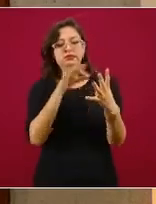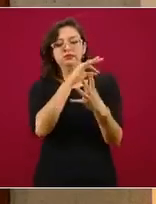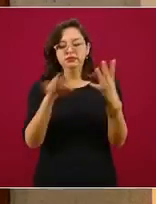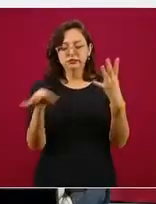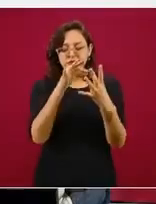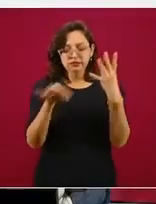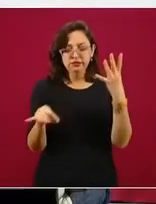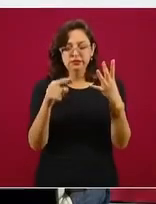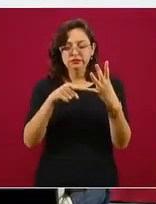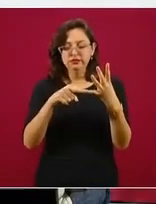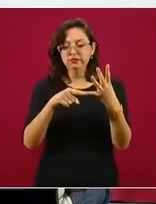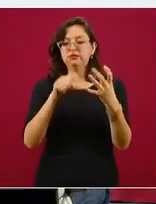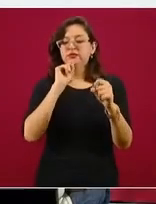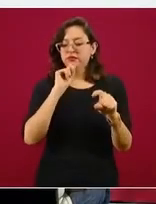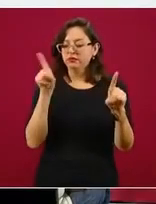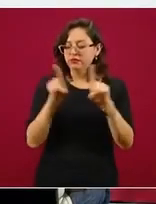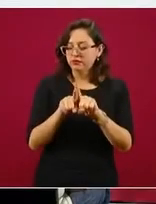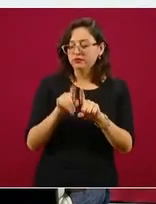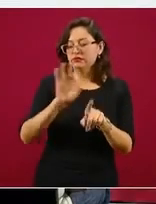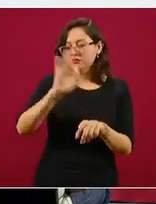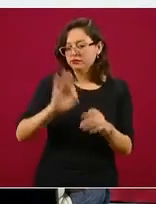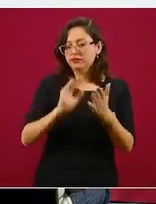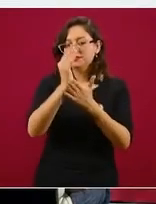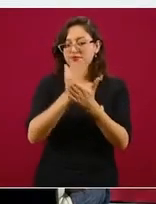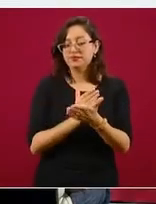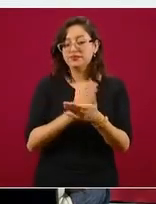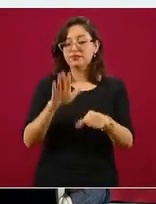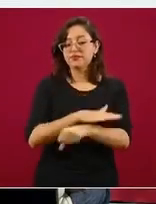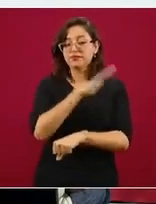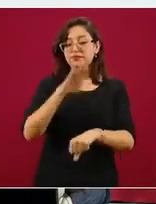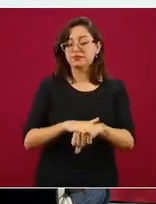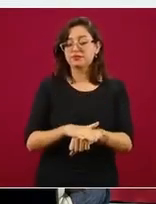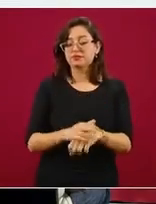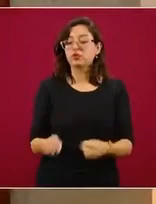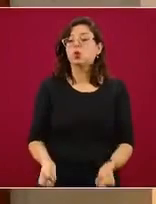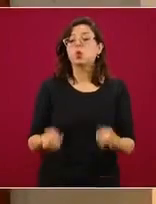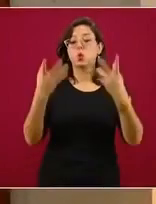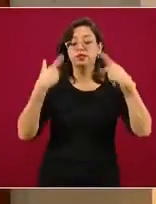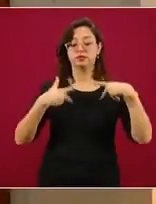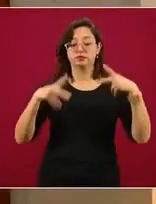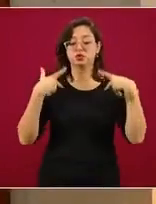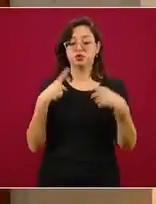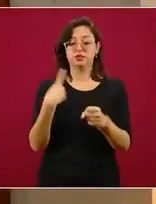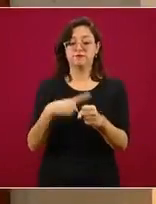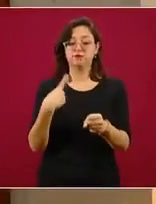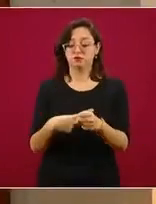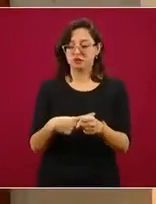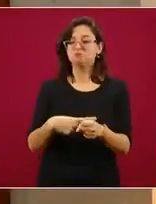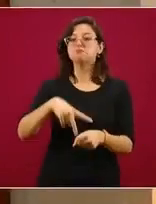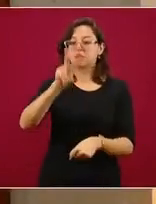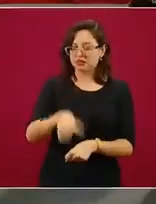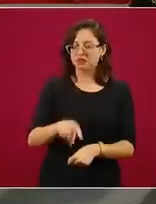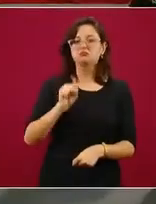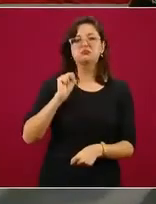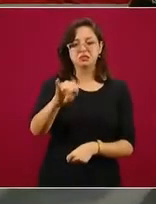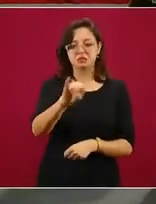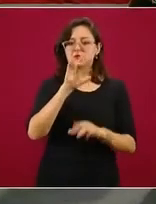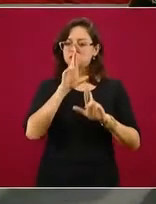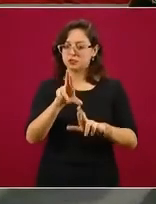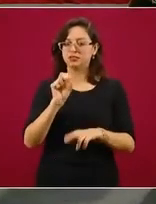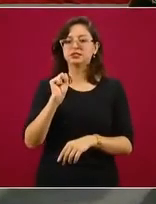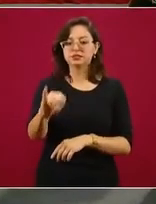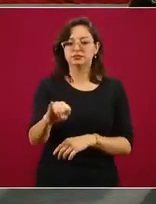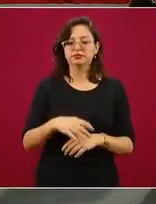pero con una calificación un poco más baja, es la positividad al virus de SARS-CoV-2. La siguiente, por favor.